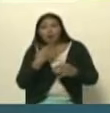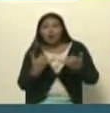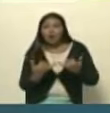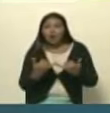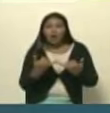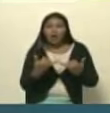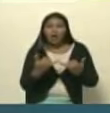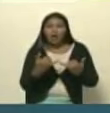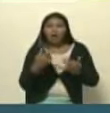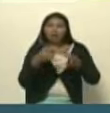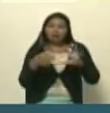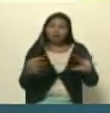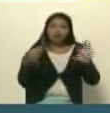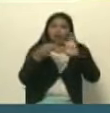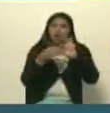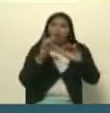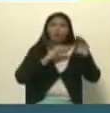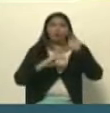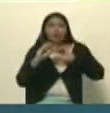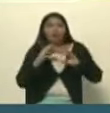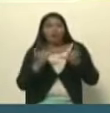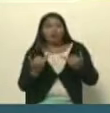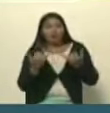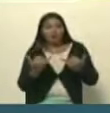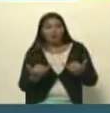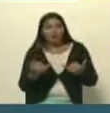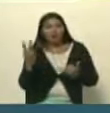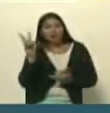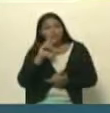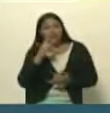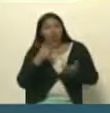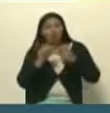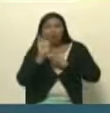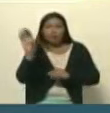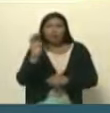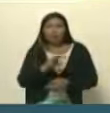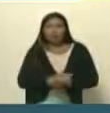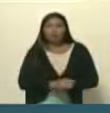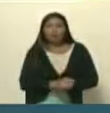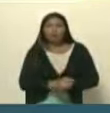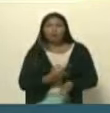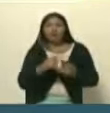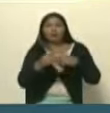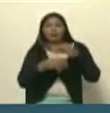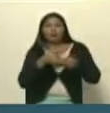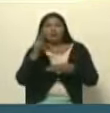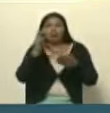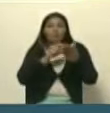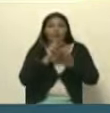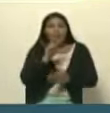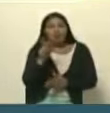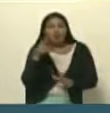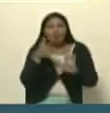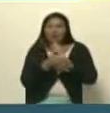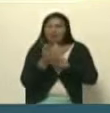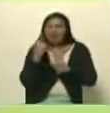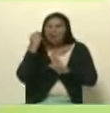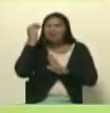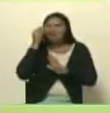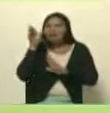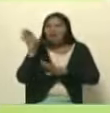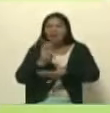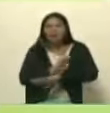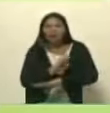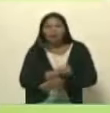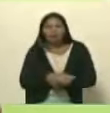venido tejiendo lazos también entre comunicadores de Venezuela con otros países pero para ese 2002 ¿cuál era el escenario? a ver